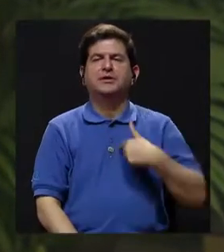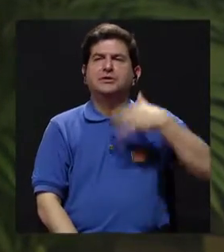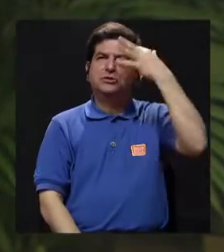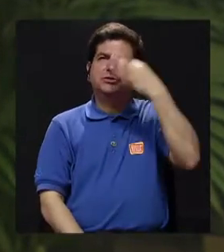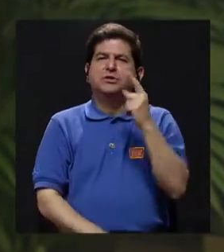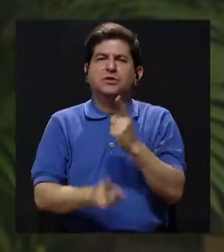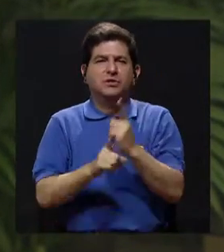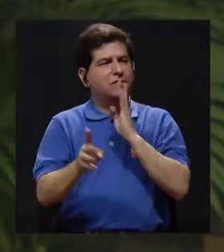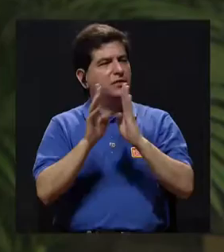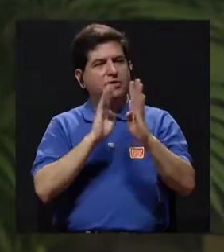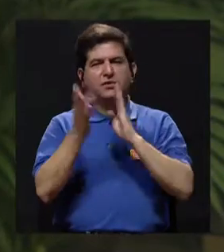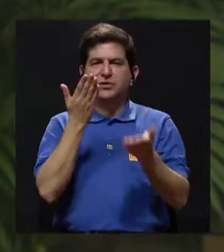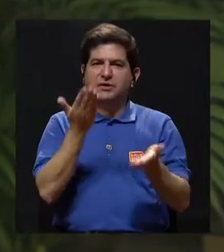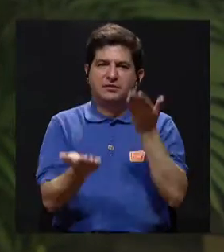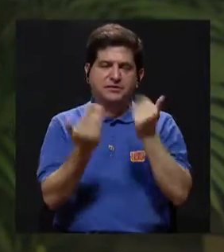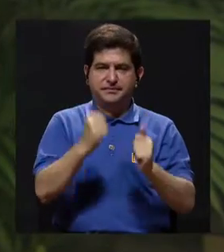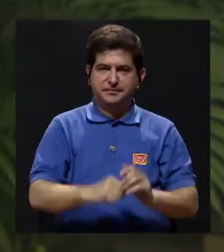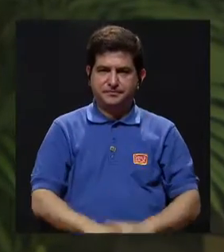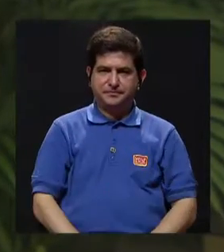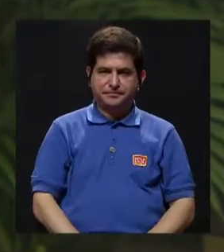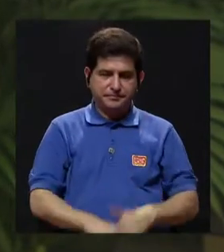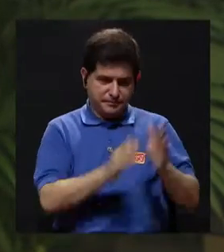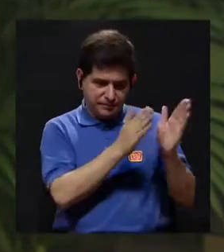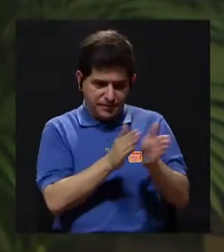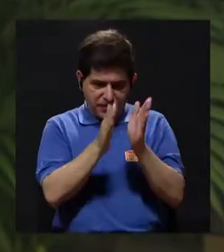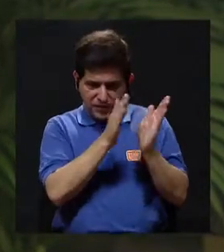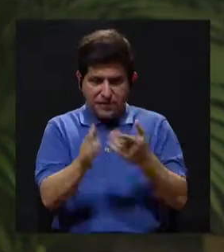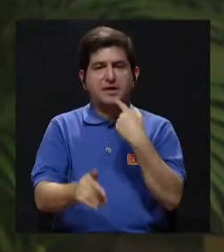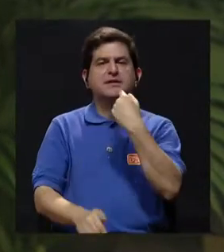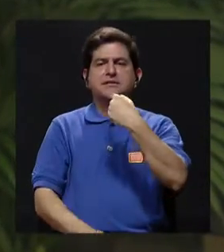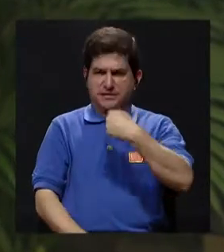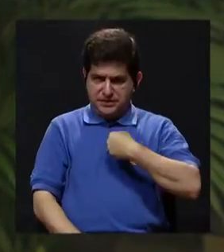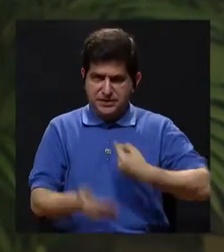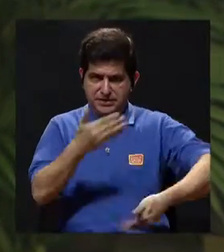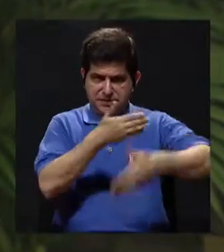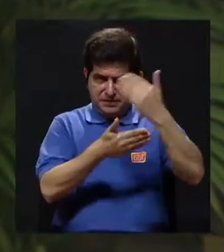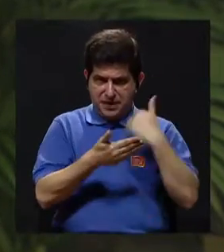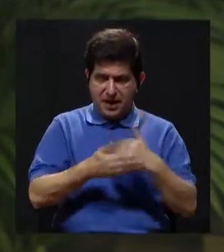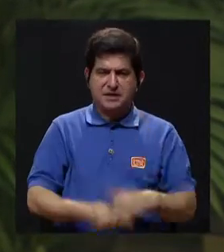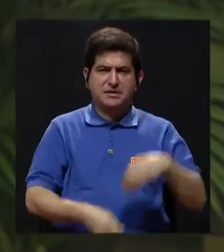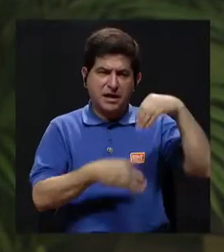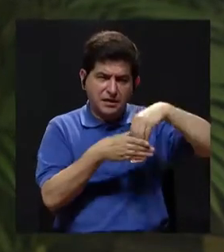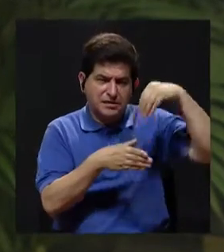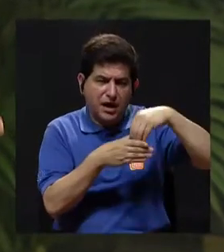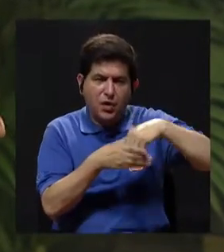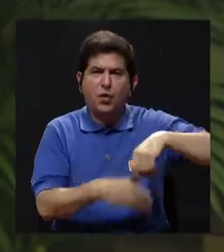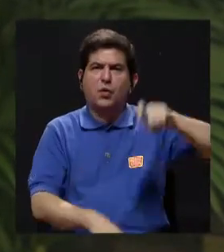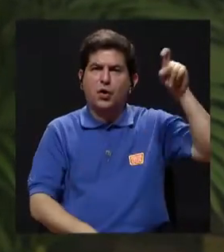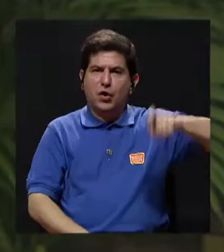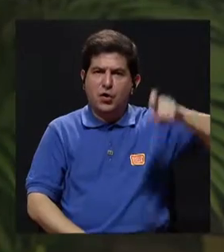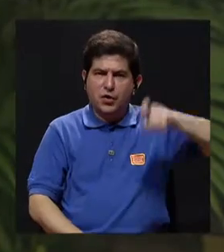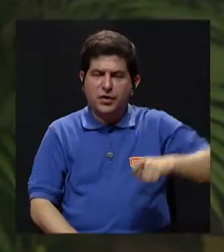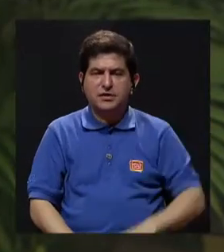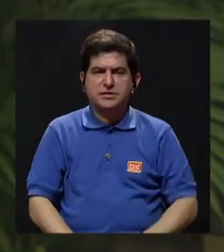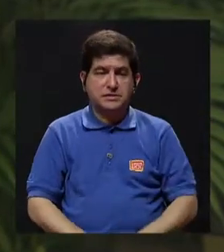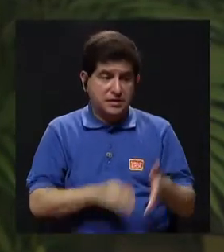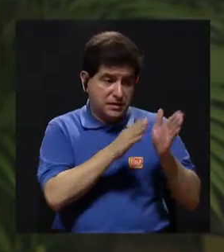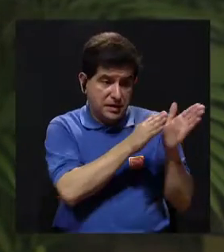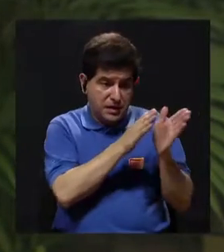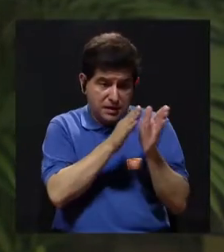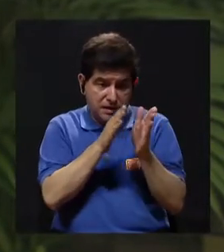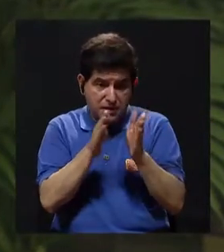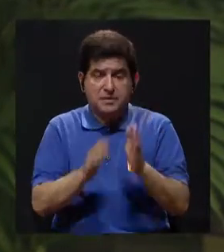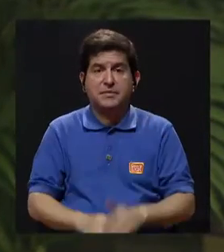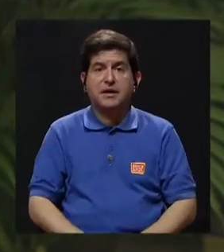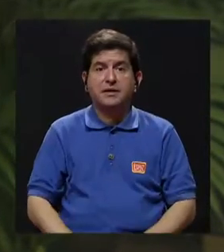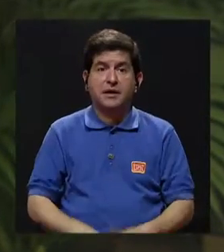Javier, yo creo que sería oportuno hablar de cómo organizarnos. Usted nos decía hacer ese ahorro, tener la necesidad de ciertos imprevistos.